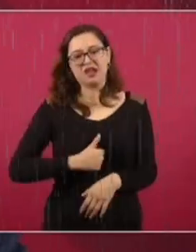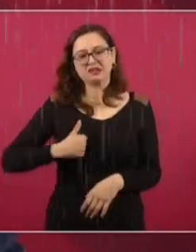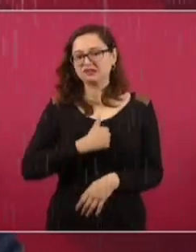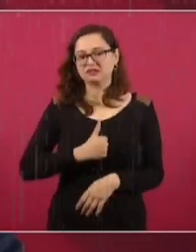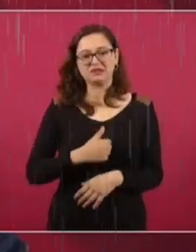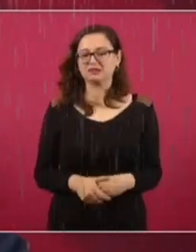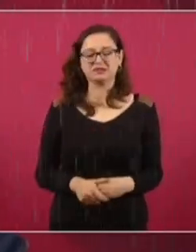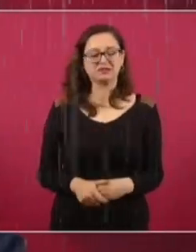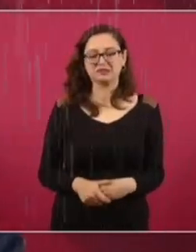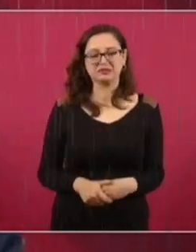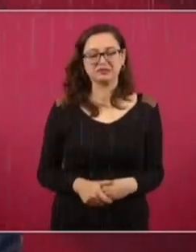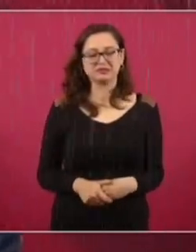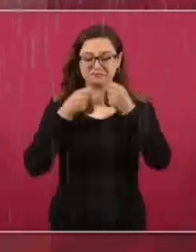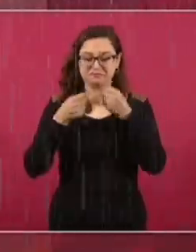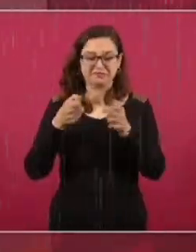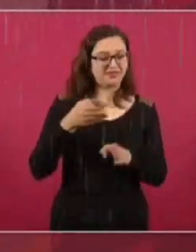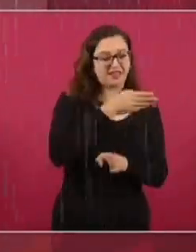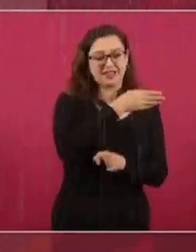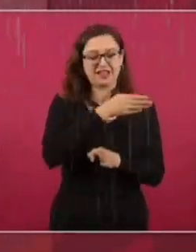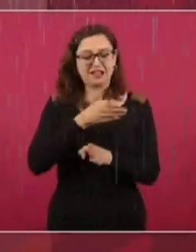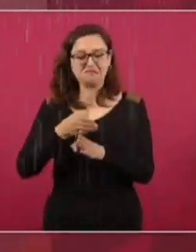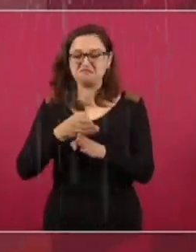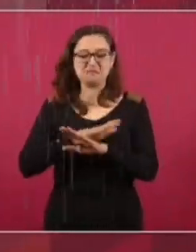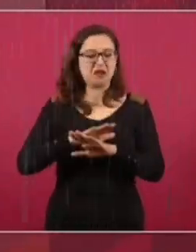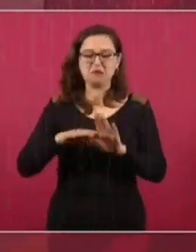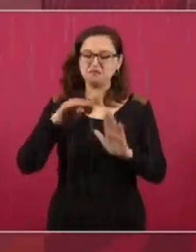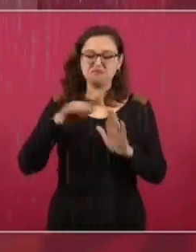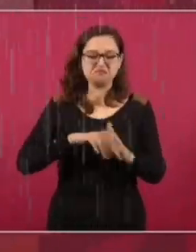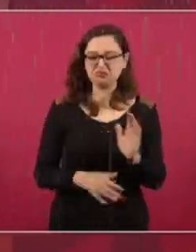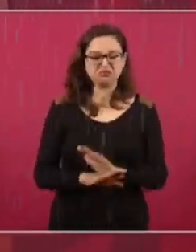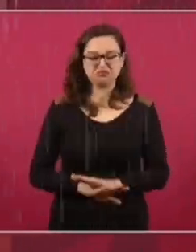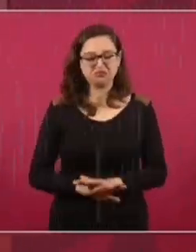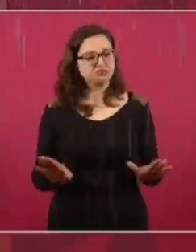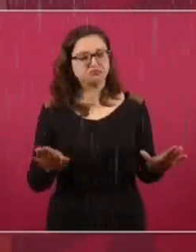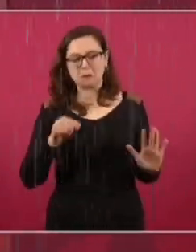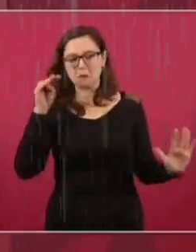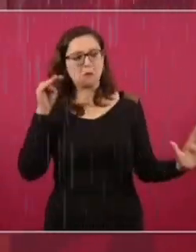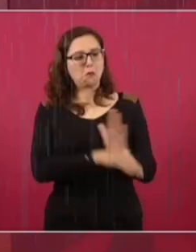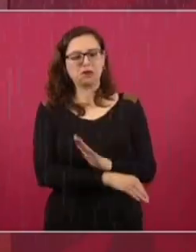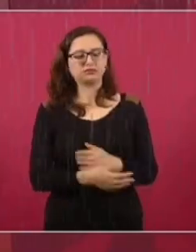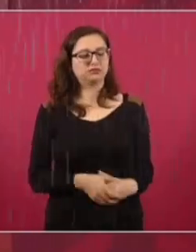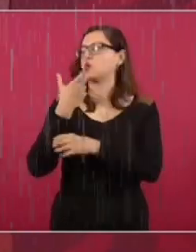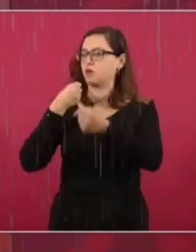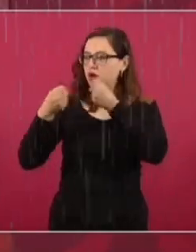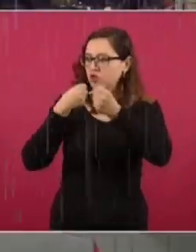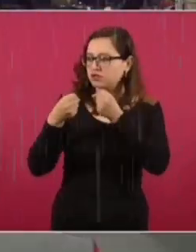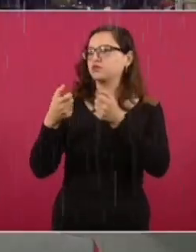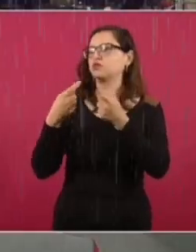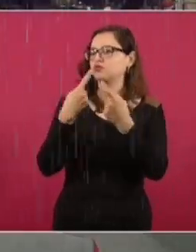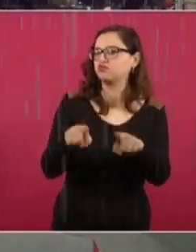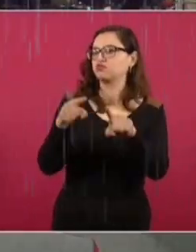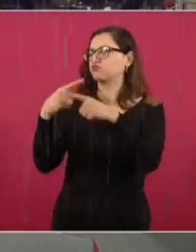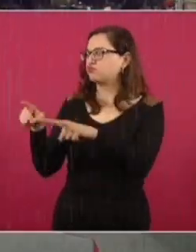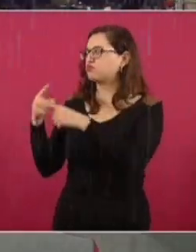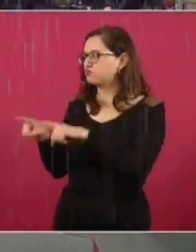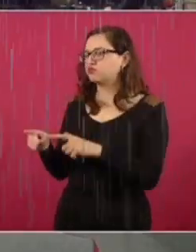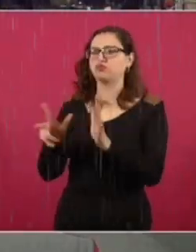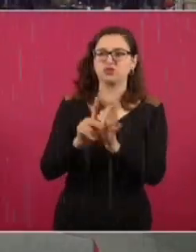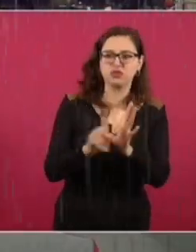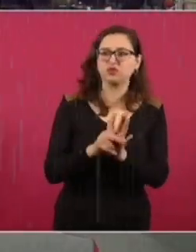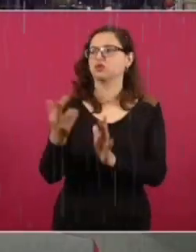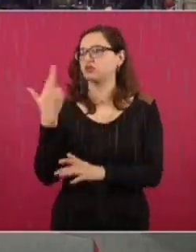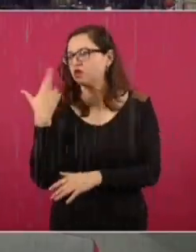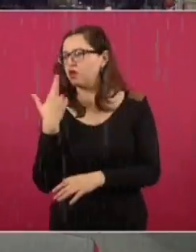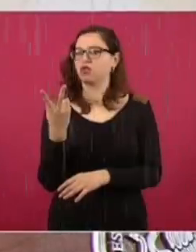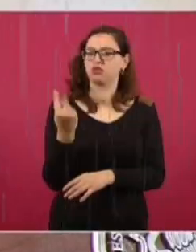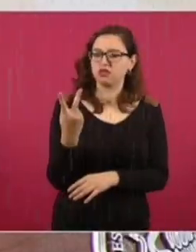grupos de intereses creados. También están surgiendo nuevos exponentes del periodismo, tanto en la prensa escrita como en la radio, en